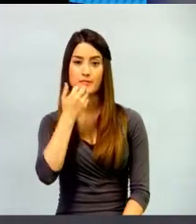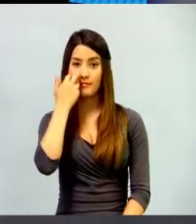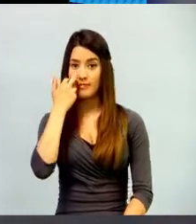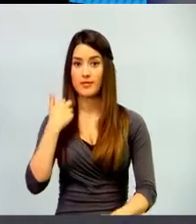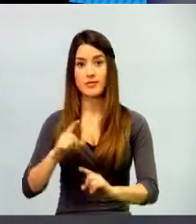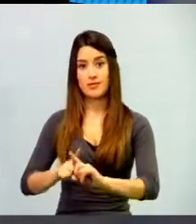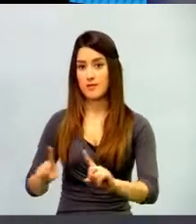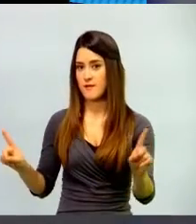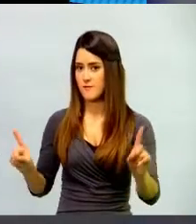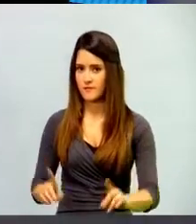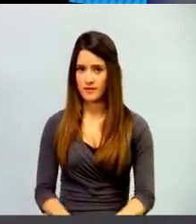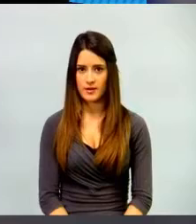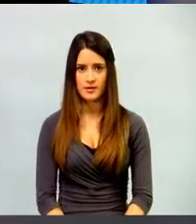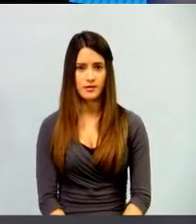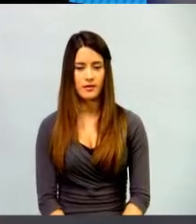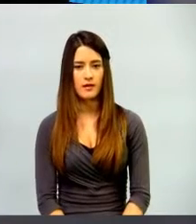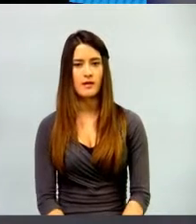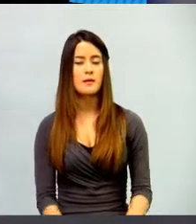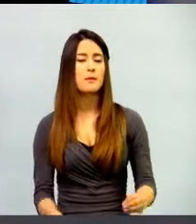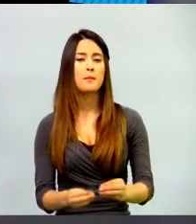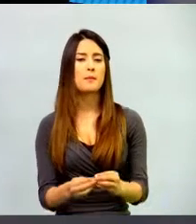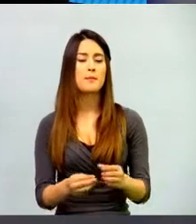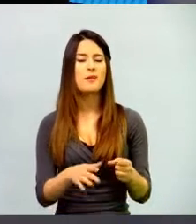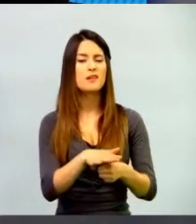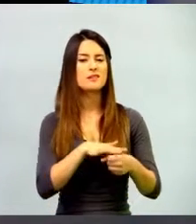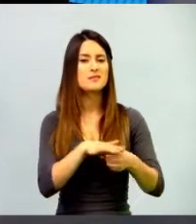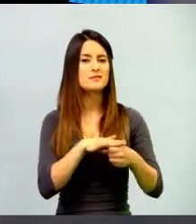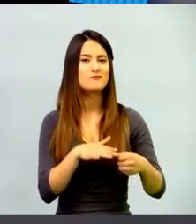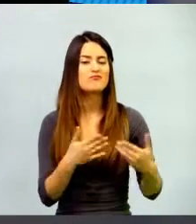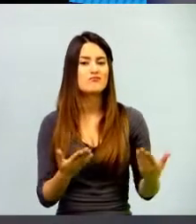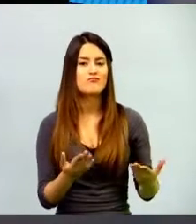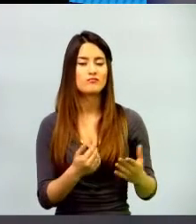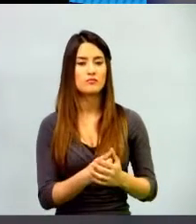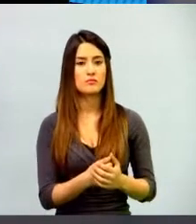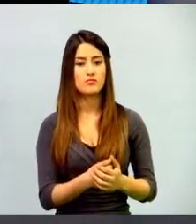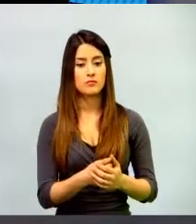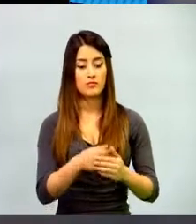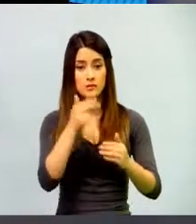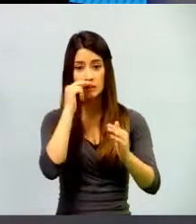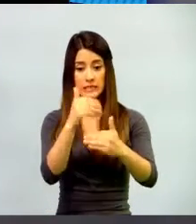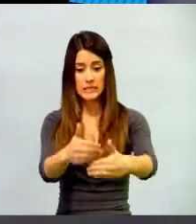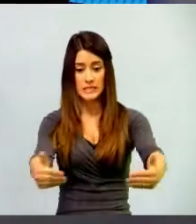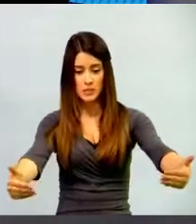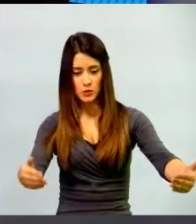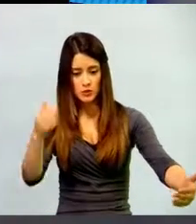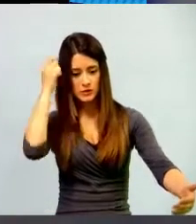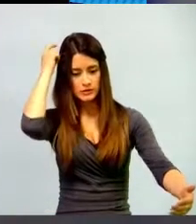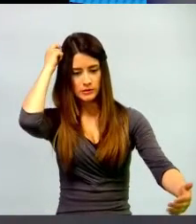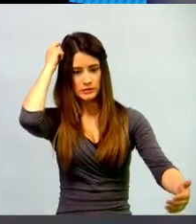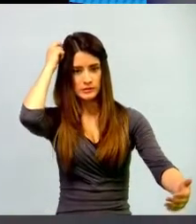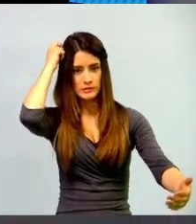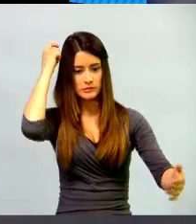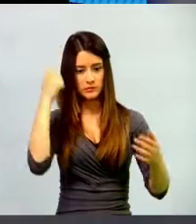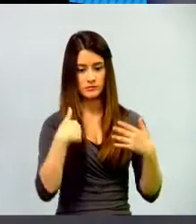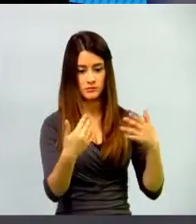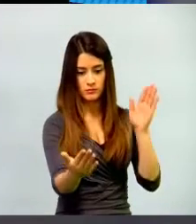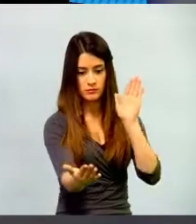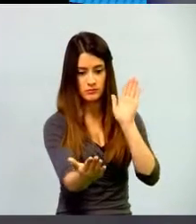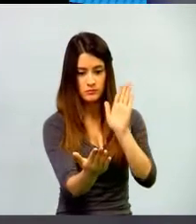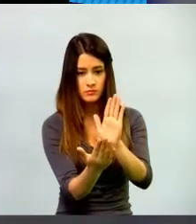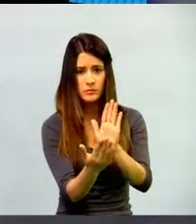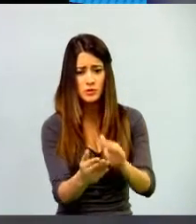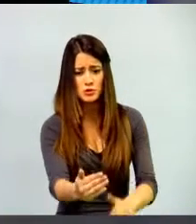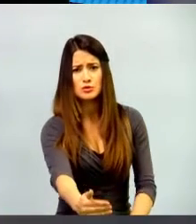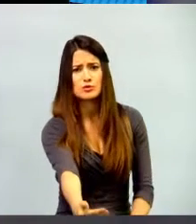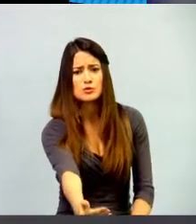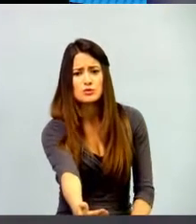nosotros queremos acercarnos a uno de estos niños, vemos que nació ya con el chip en la cabeza